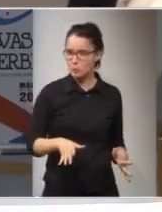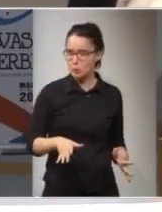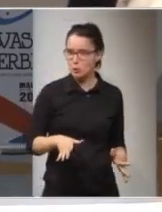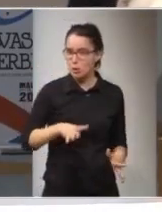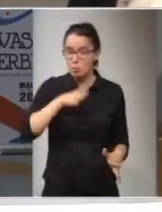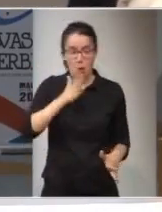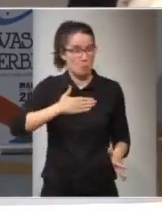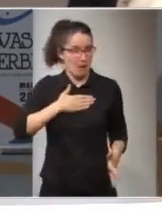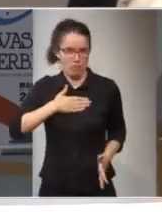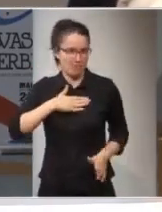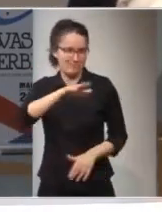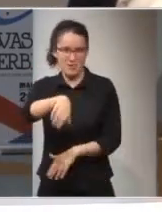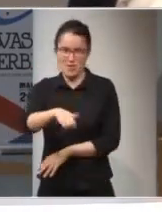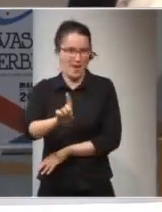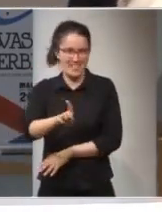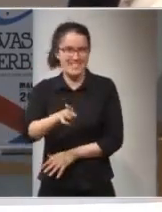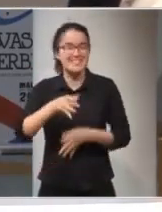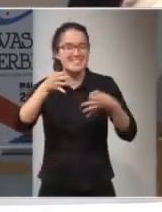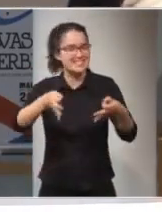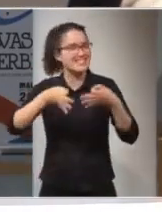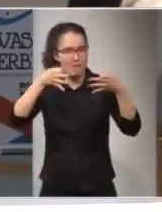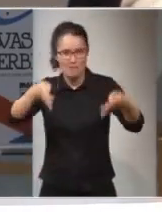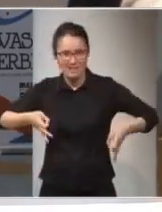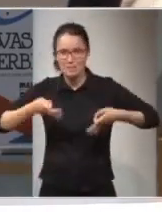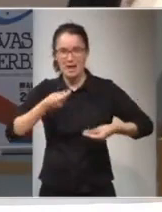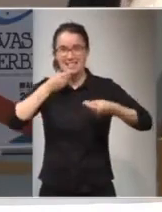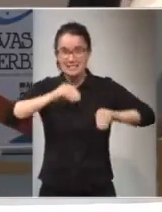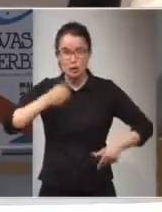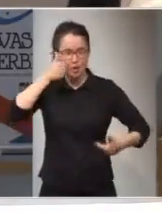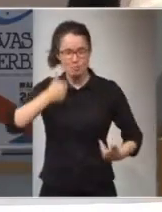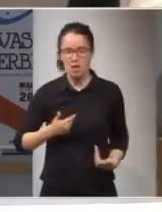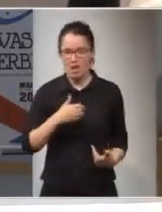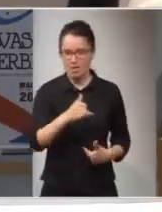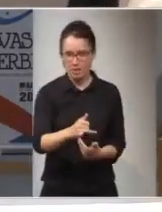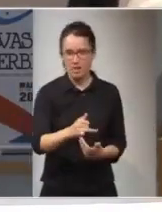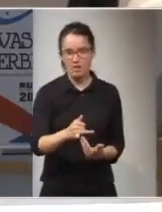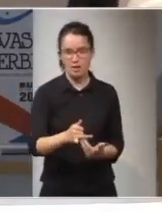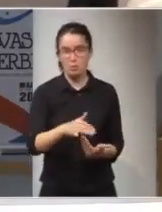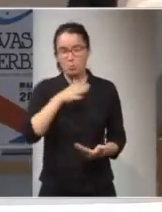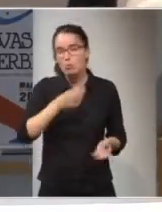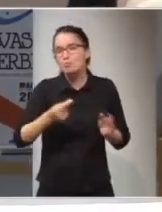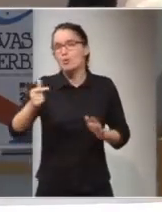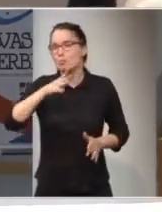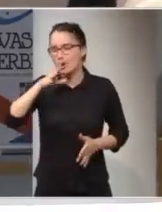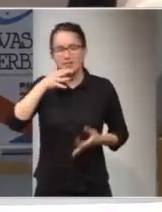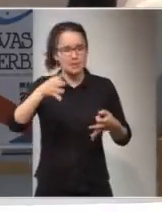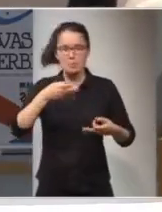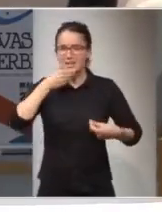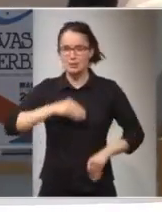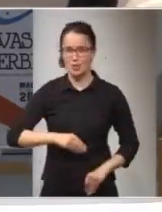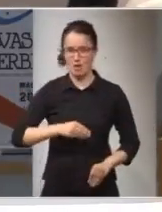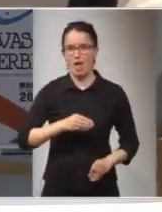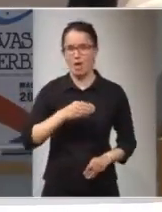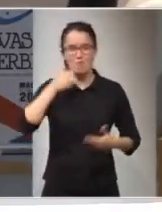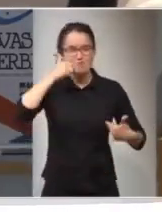por el placer. Siempre hay una historia humana detrás de toda decisión